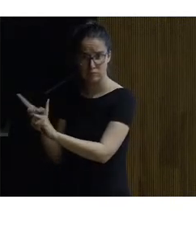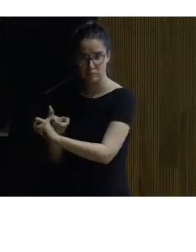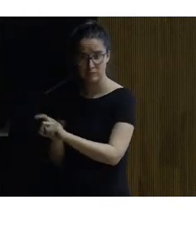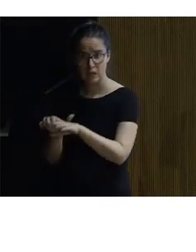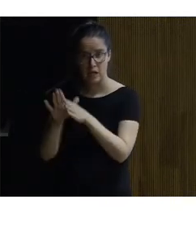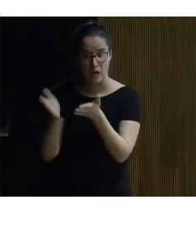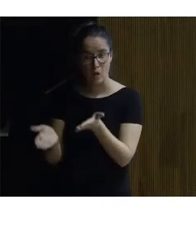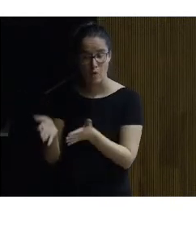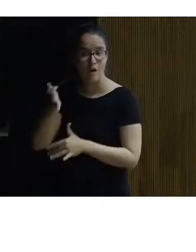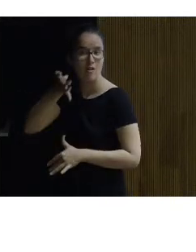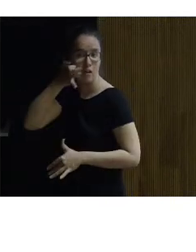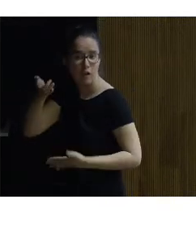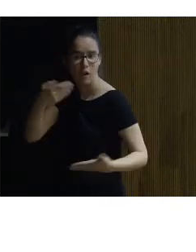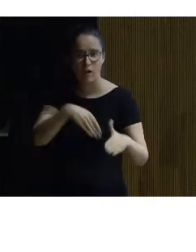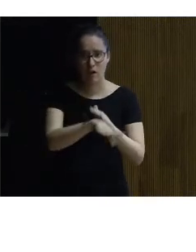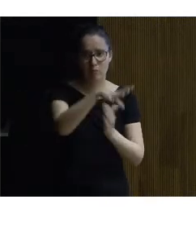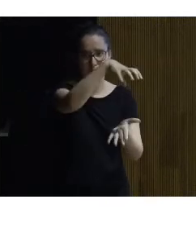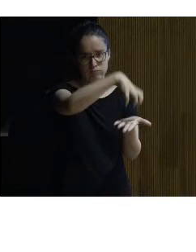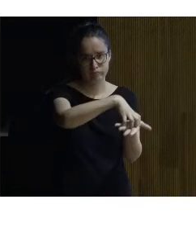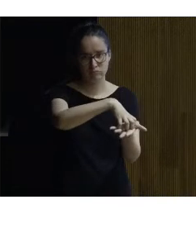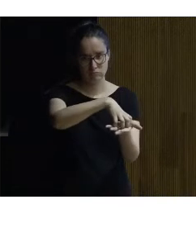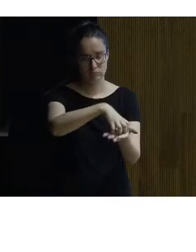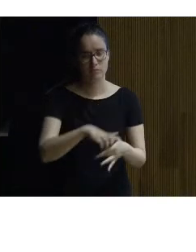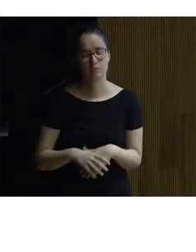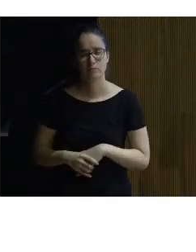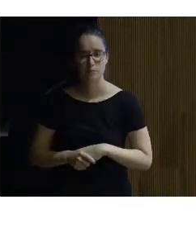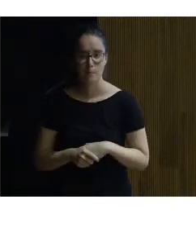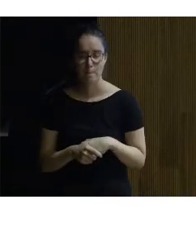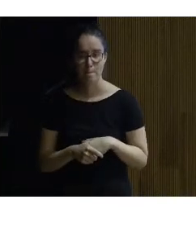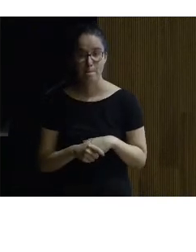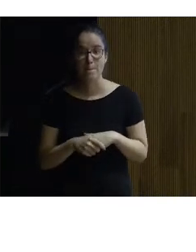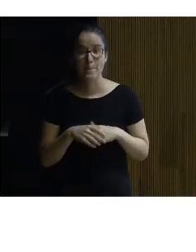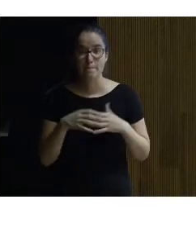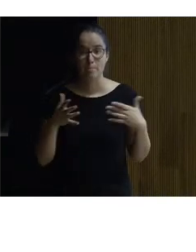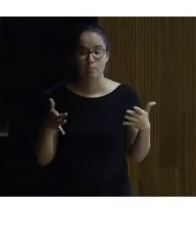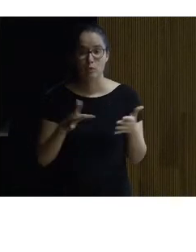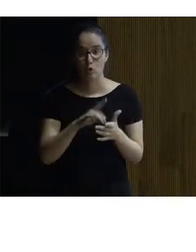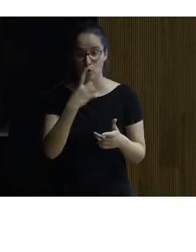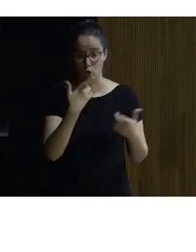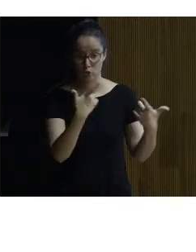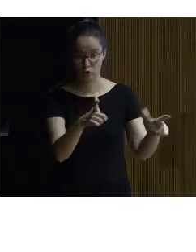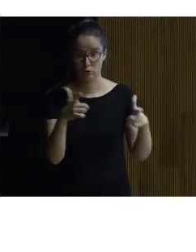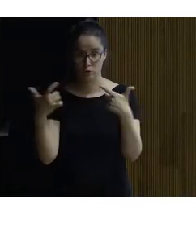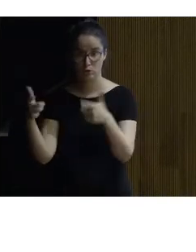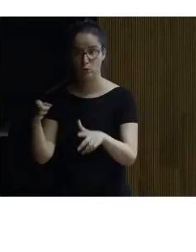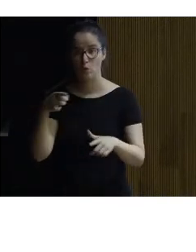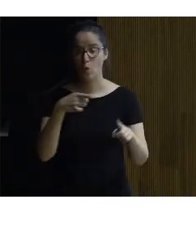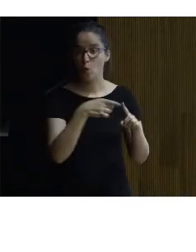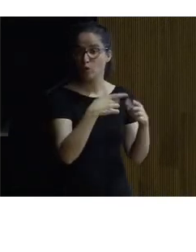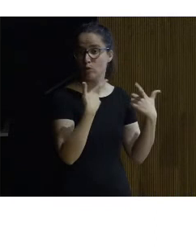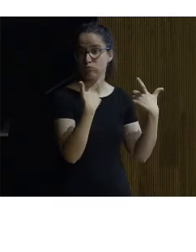encontrar en la la en original de manera que hay como dos partes uno que sería esa